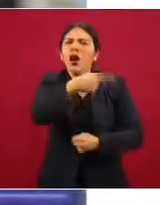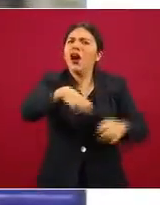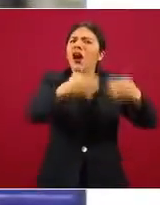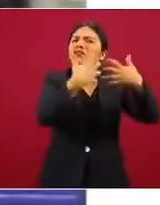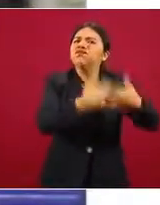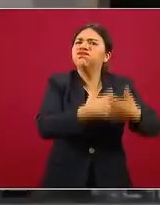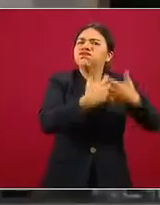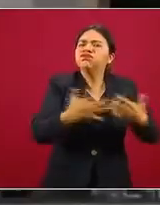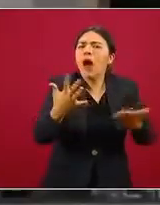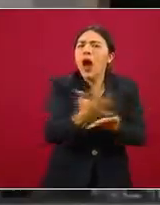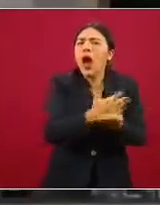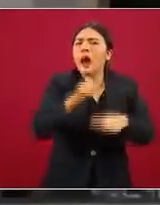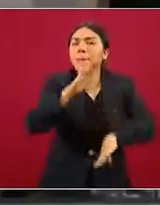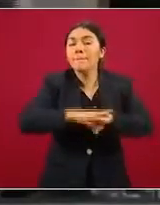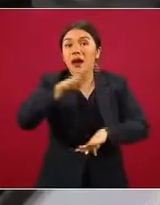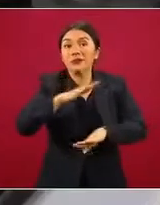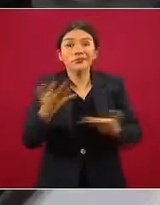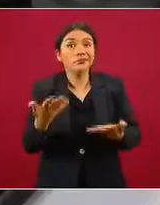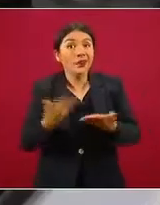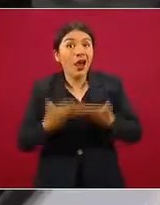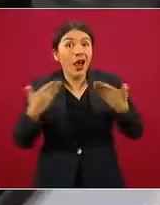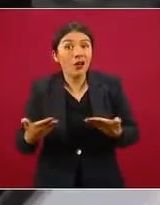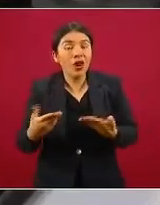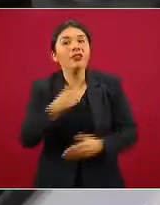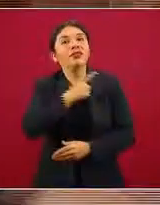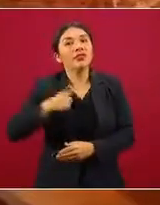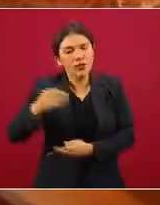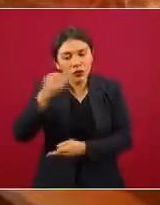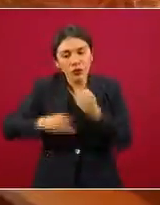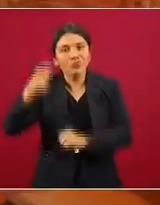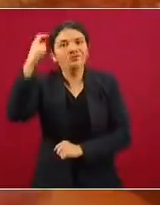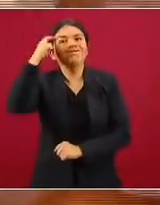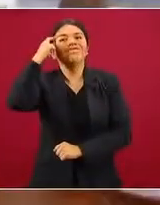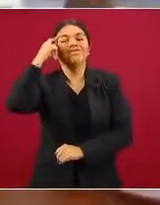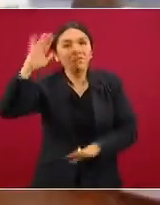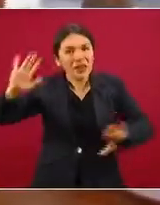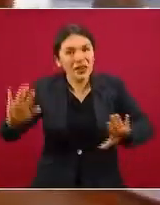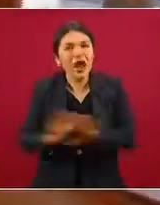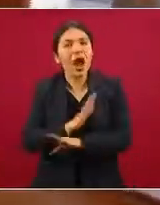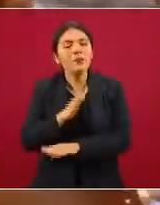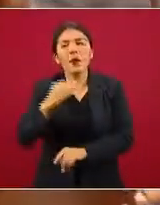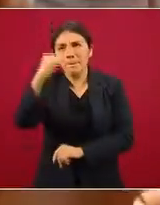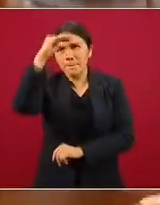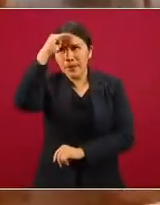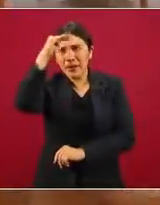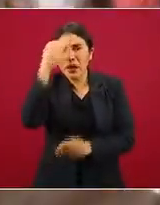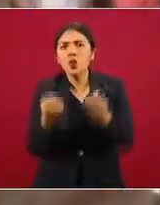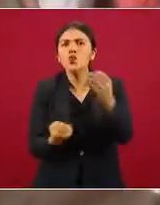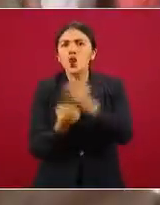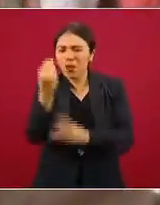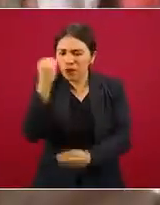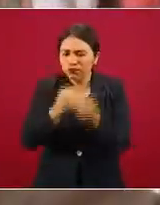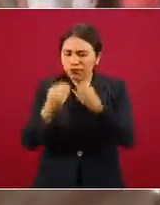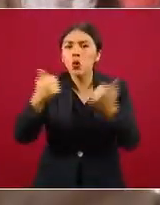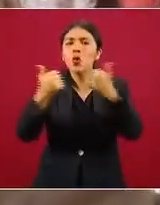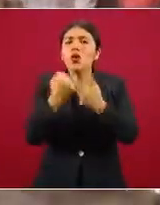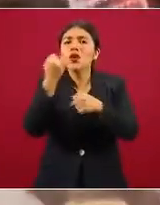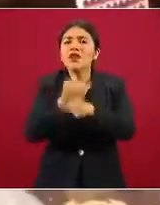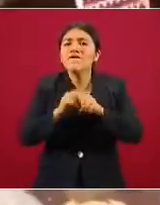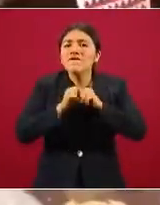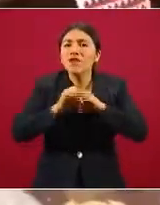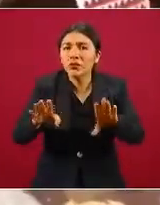nosotros. Por eso ahora, nos toca reformular y reinventarnos hacia una alimentación informada,